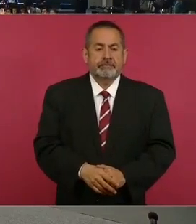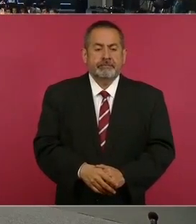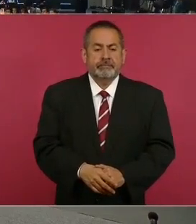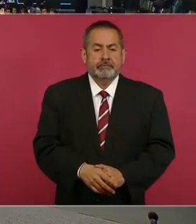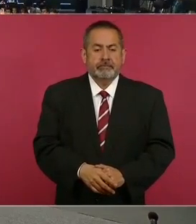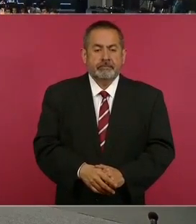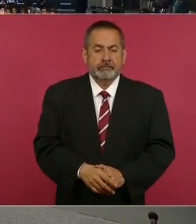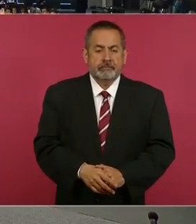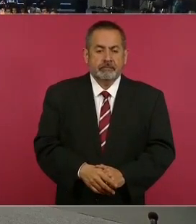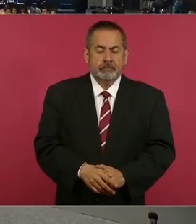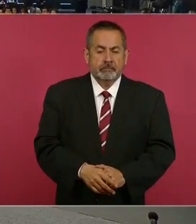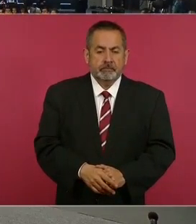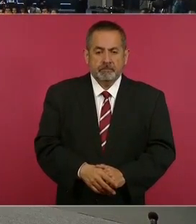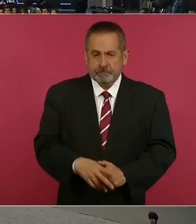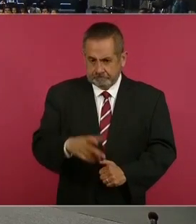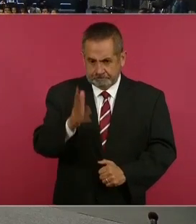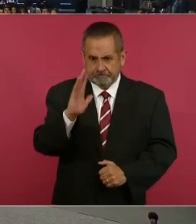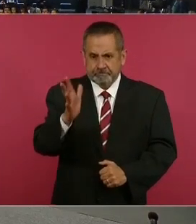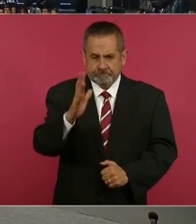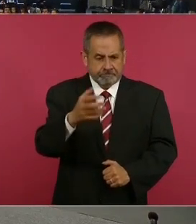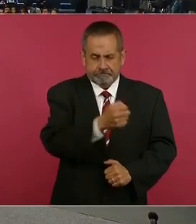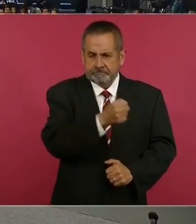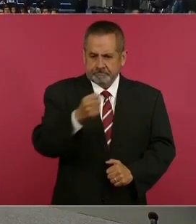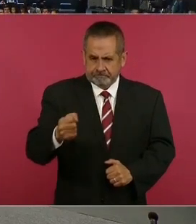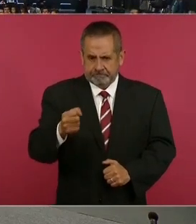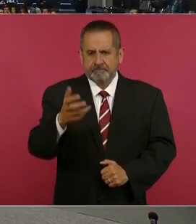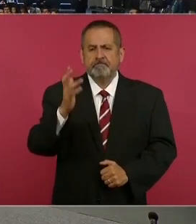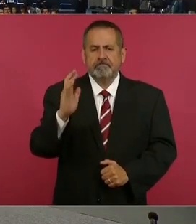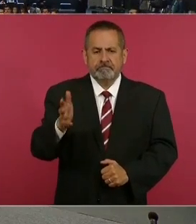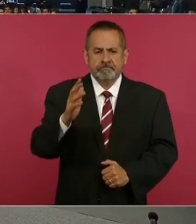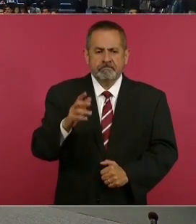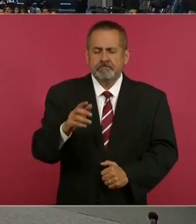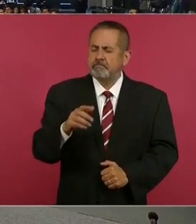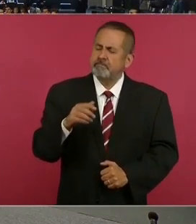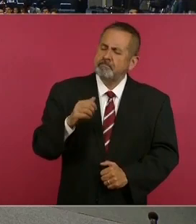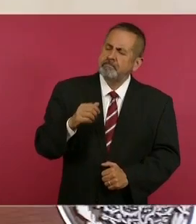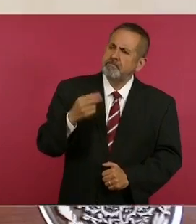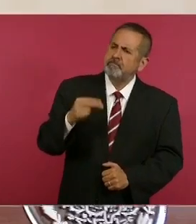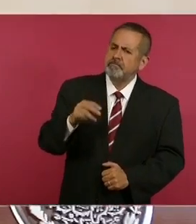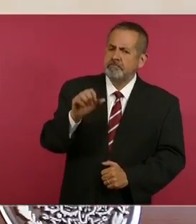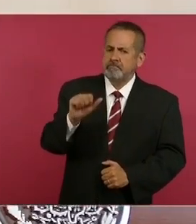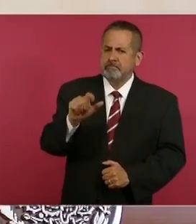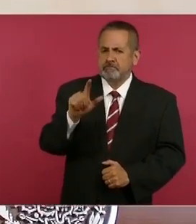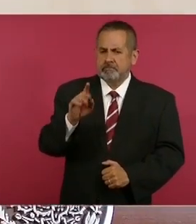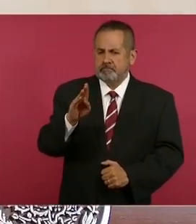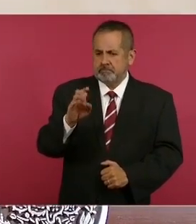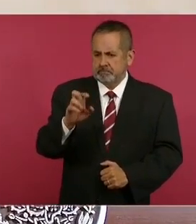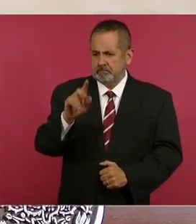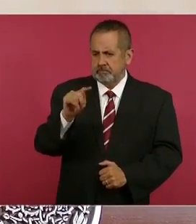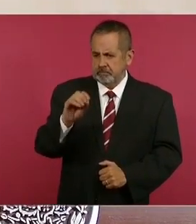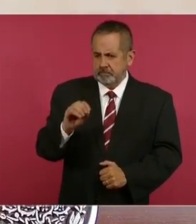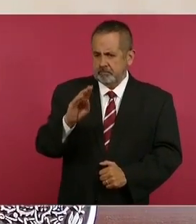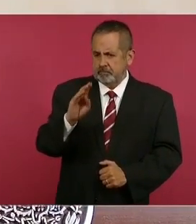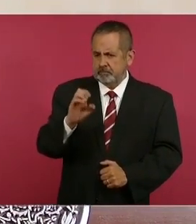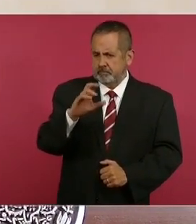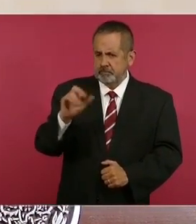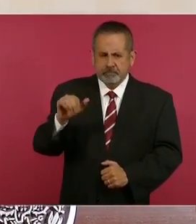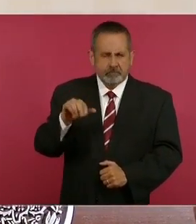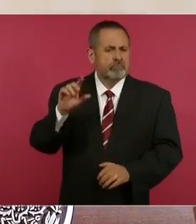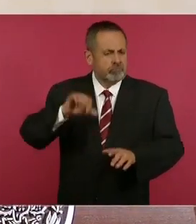Ya se nombró, es Alberto Becerra, hoy les entregan